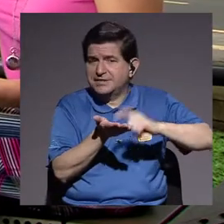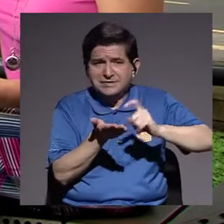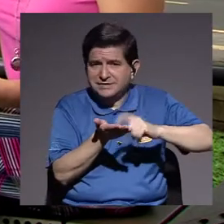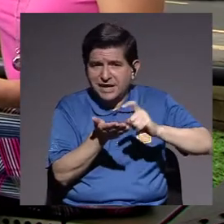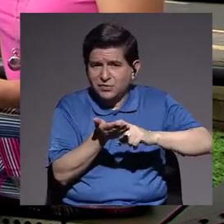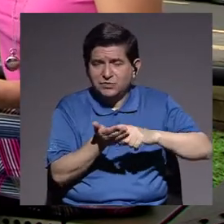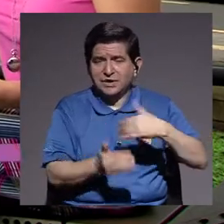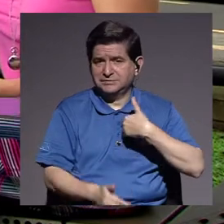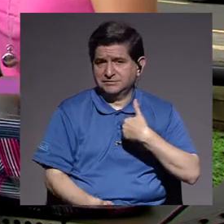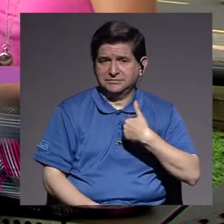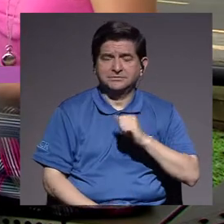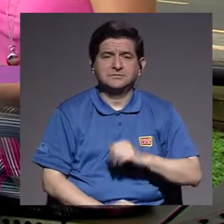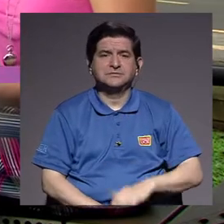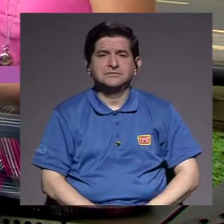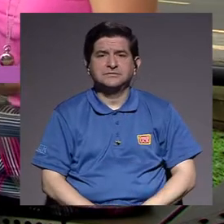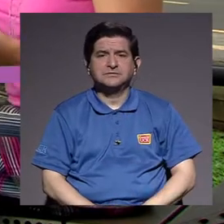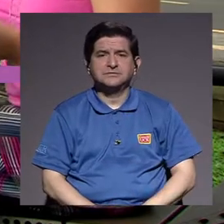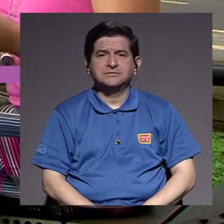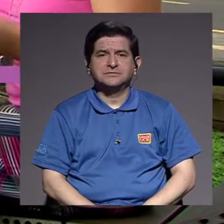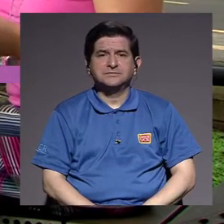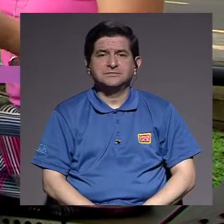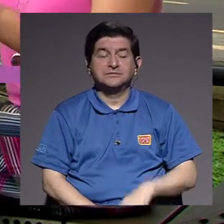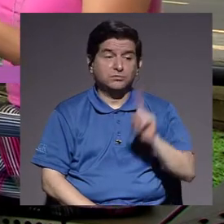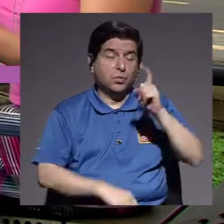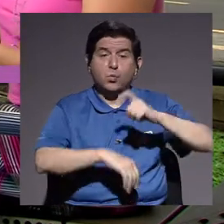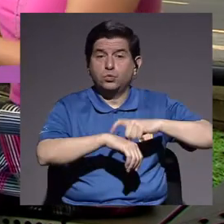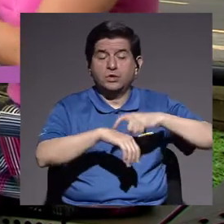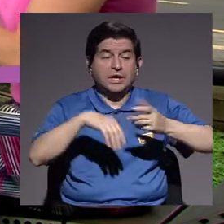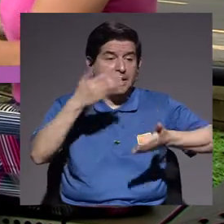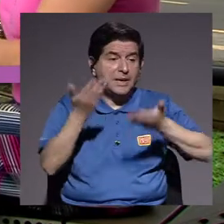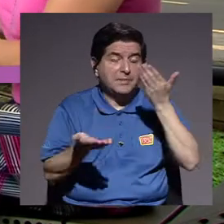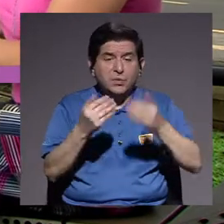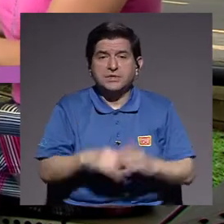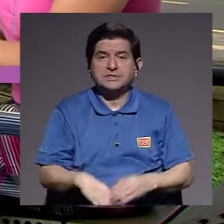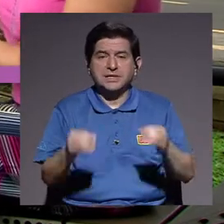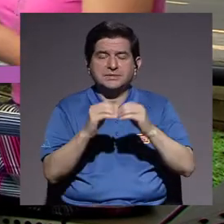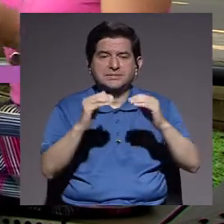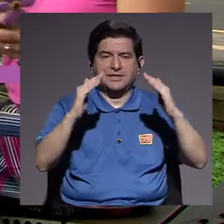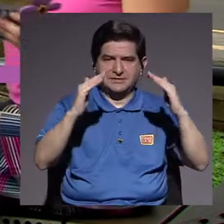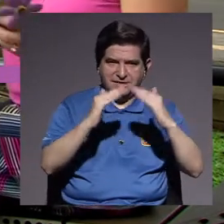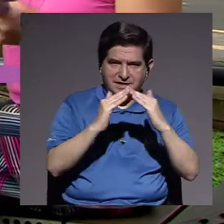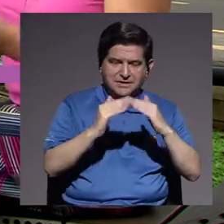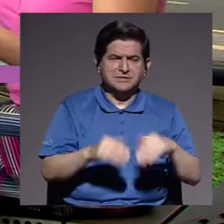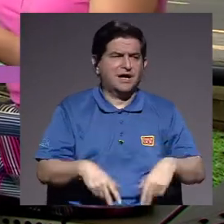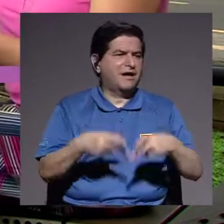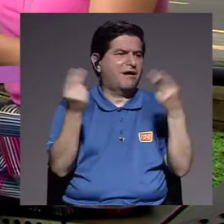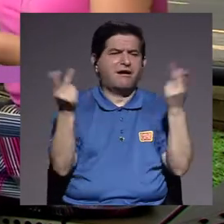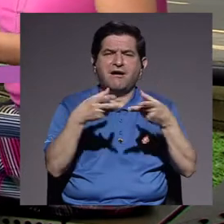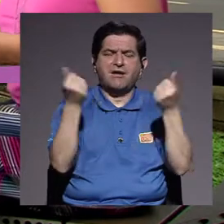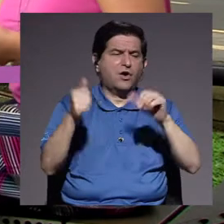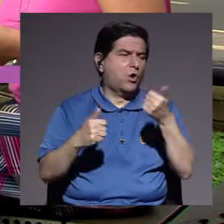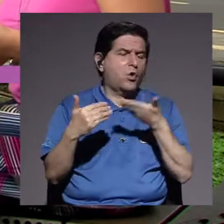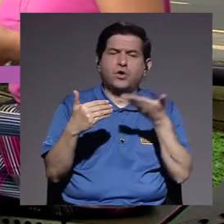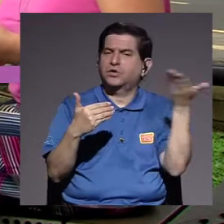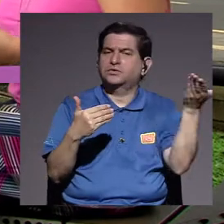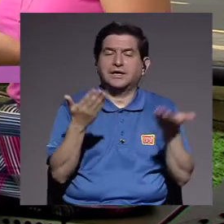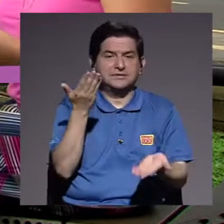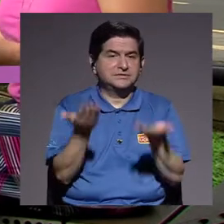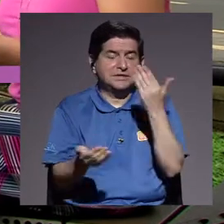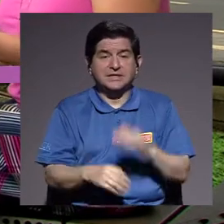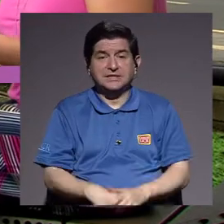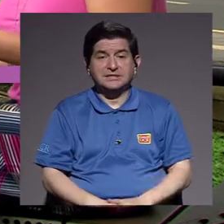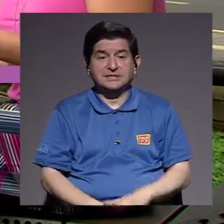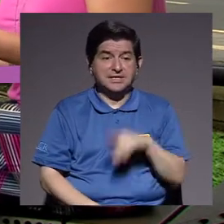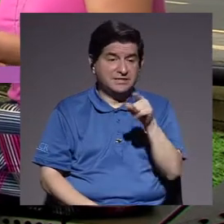y cuestiones así, ¿verdad? Es un tiempo que tal vez por estar más en casa no están afuera gastando tal vez en otras cosas que les